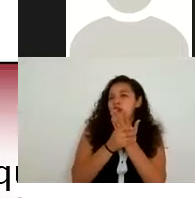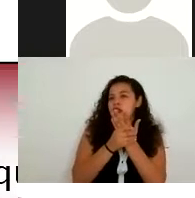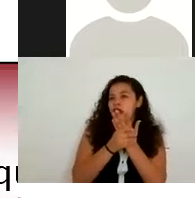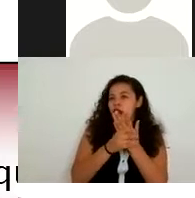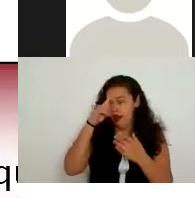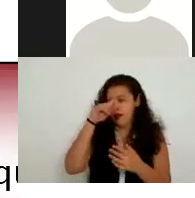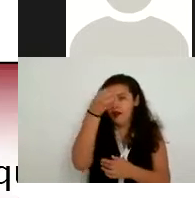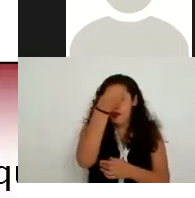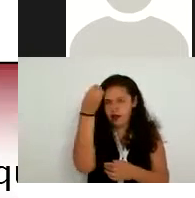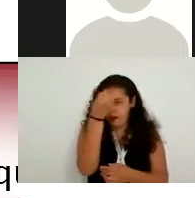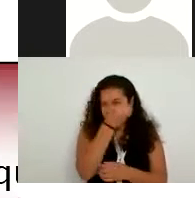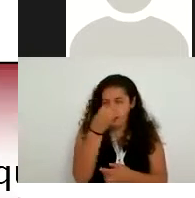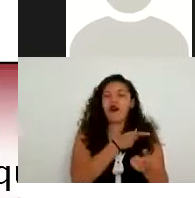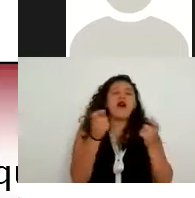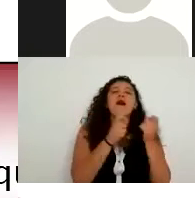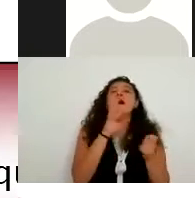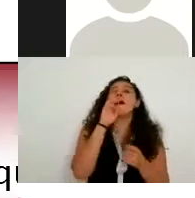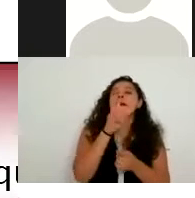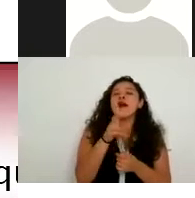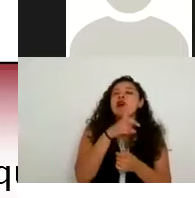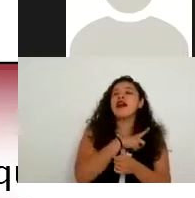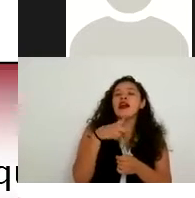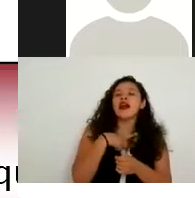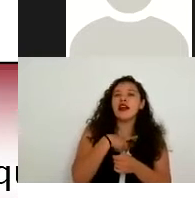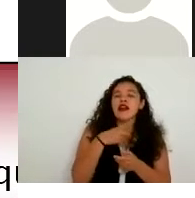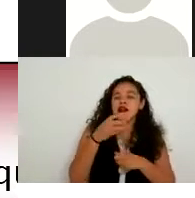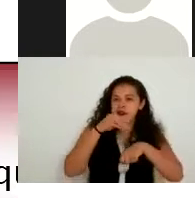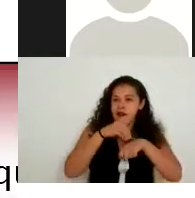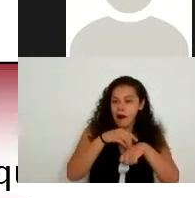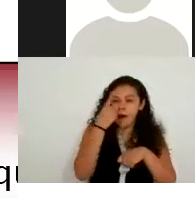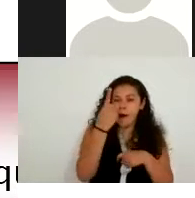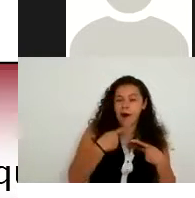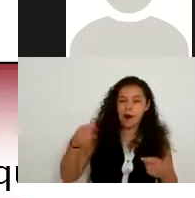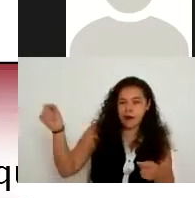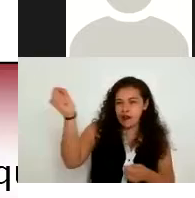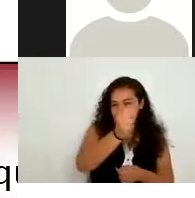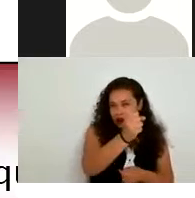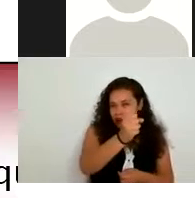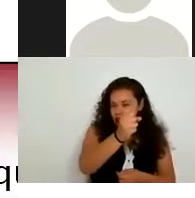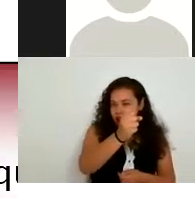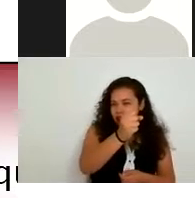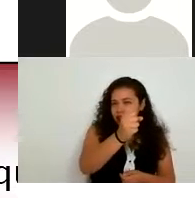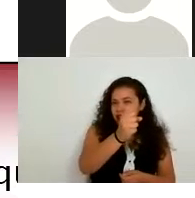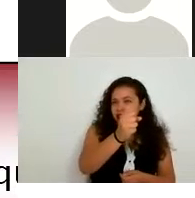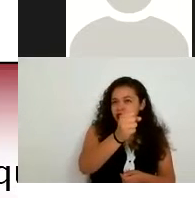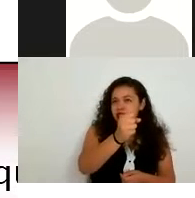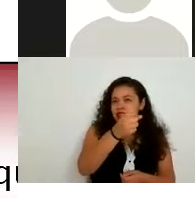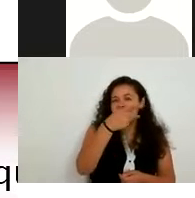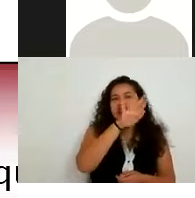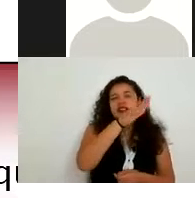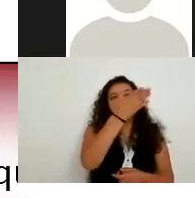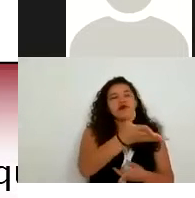un mejor control pues se tiene que establecer o una persona que es quien reciba estas solicitudes las pueda tornar